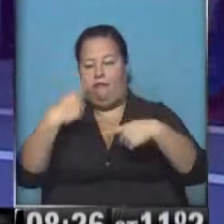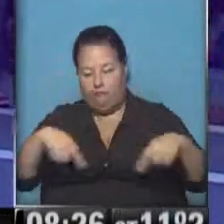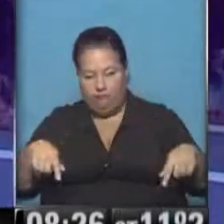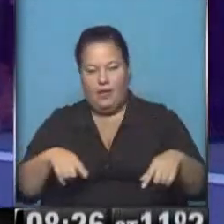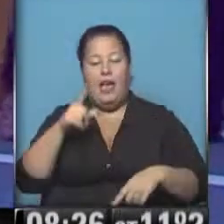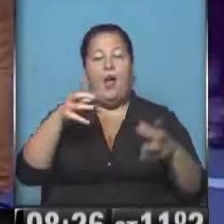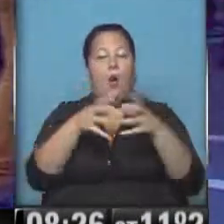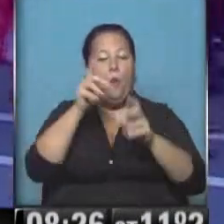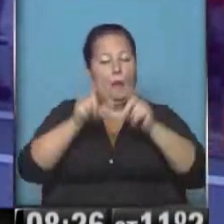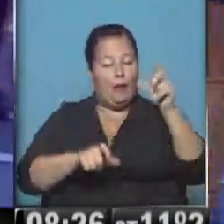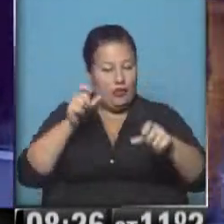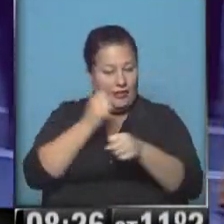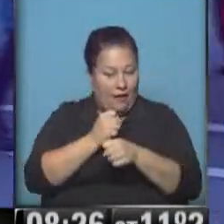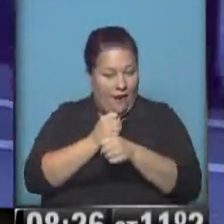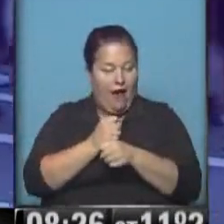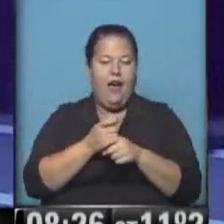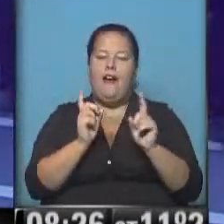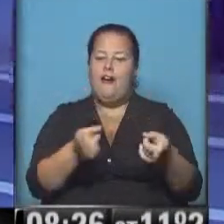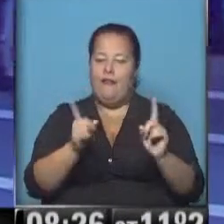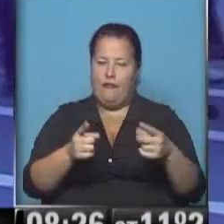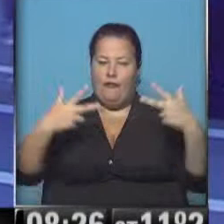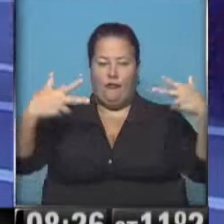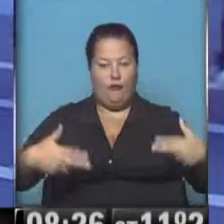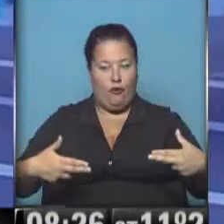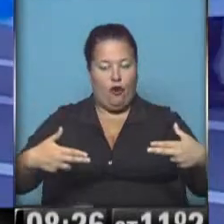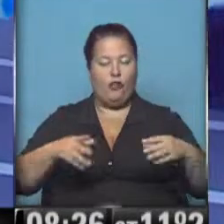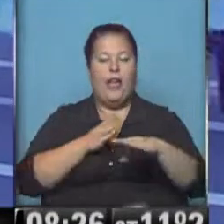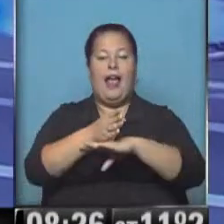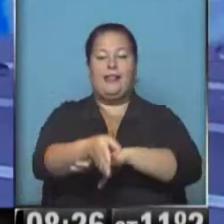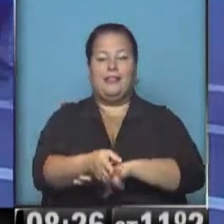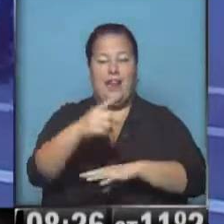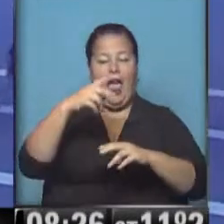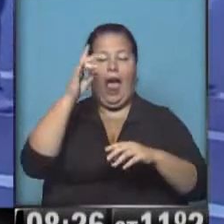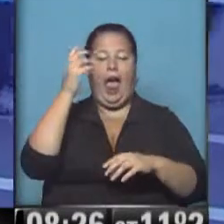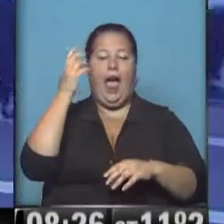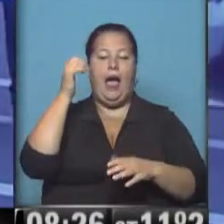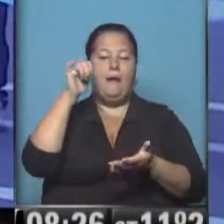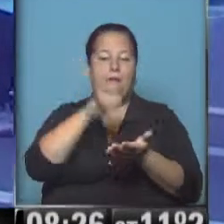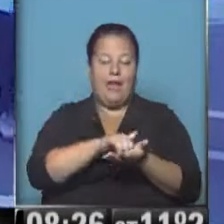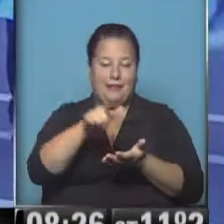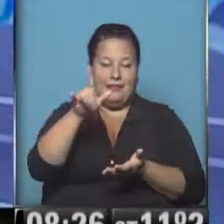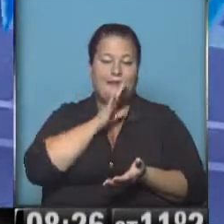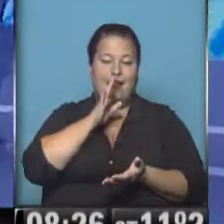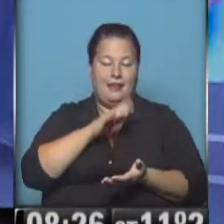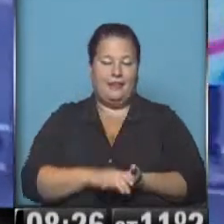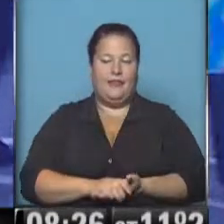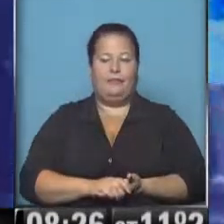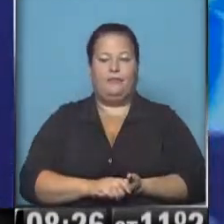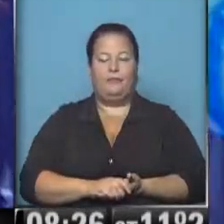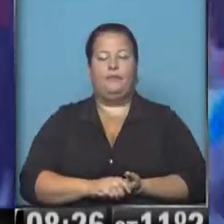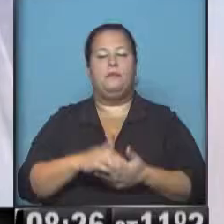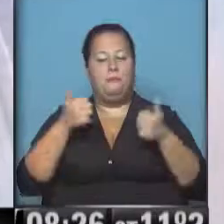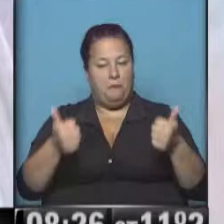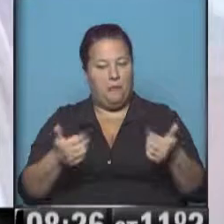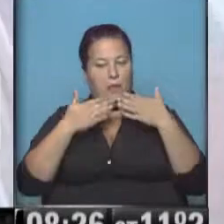Este grupo de trabajadores van a permanecer cortando este acceso al Aeropuerto Internacional de Seiza. Bien, Laura,